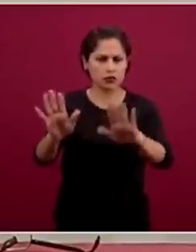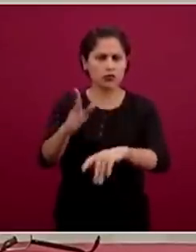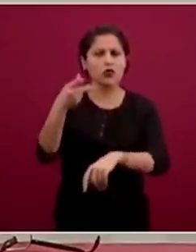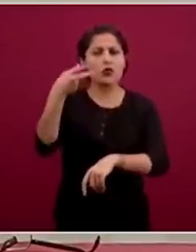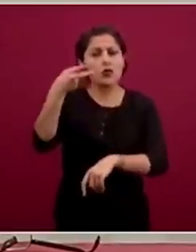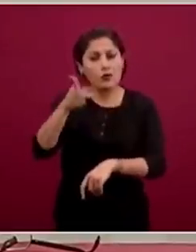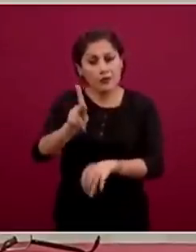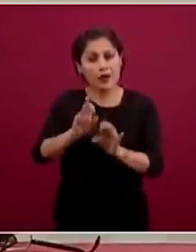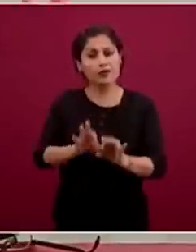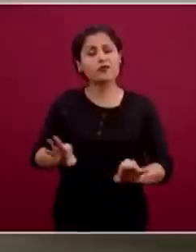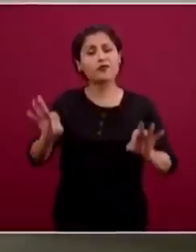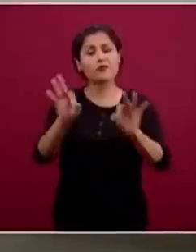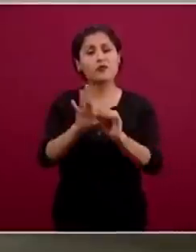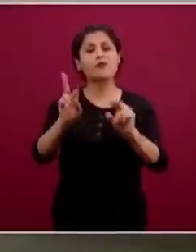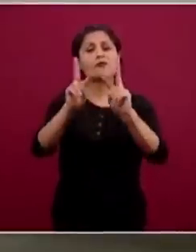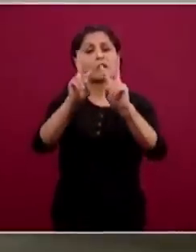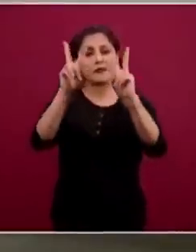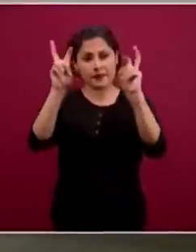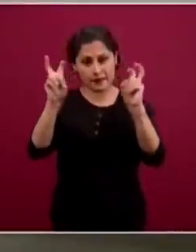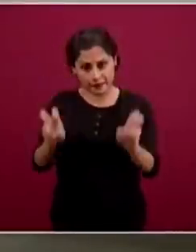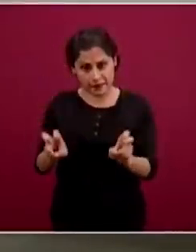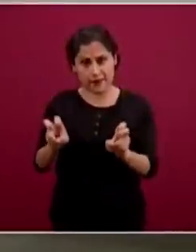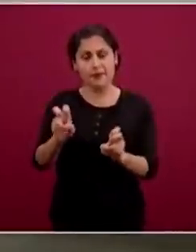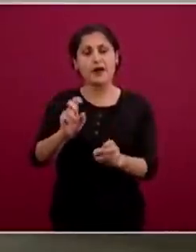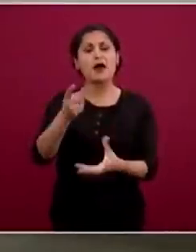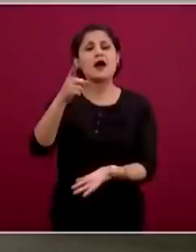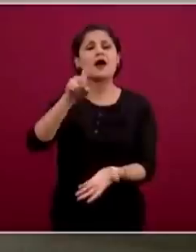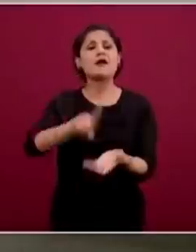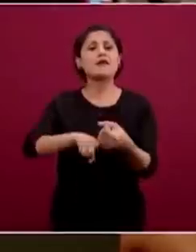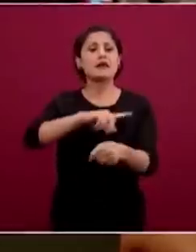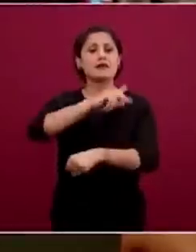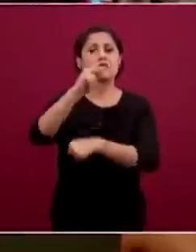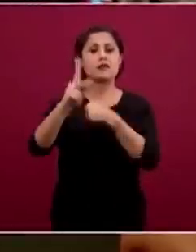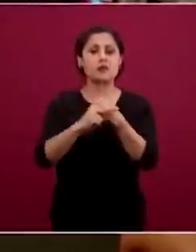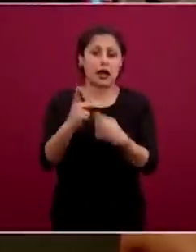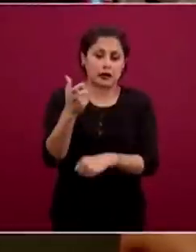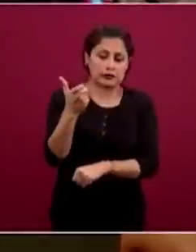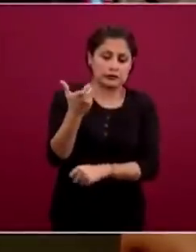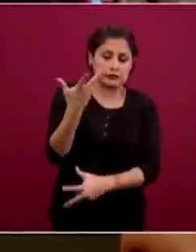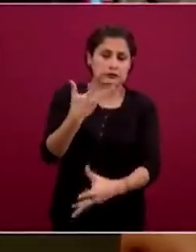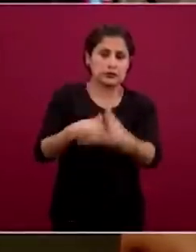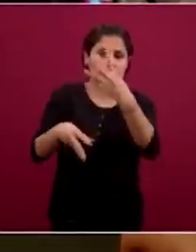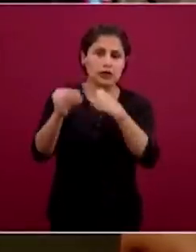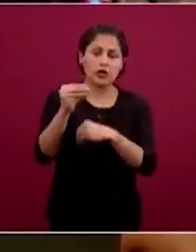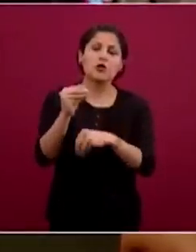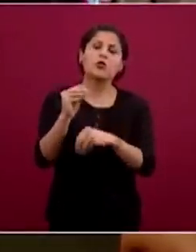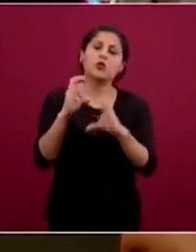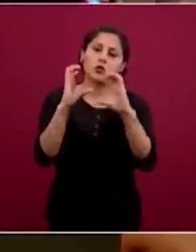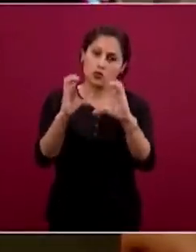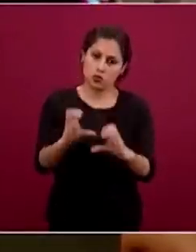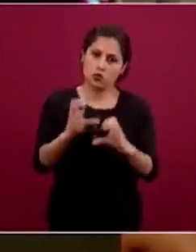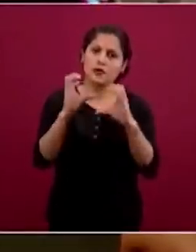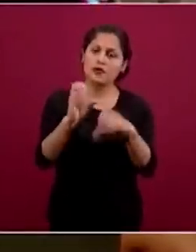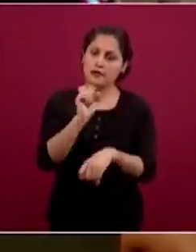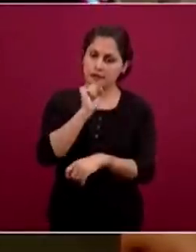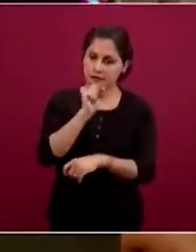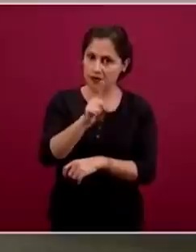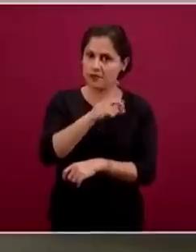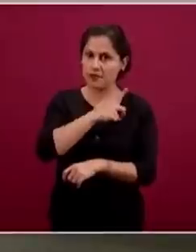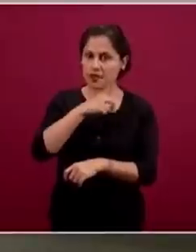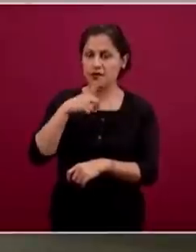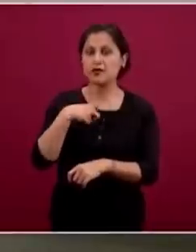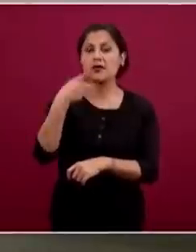implica la posibilidad de que un país sea económicamente viable. Pero además, en México,